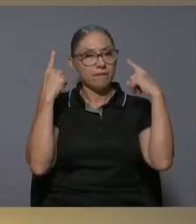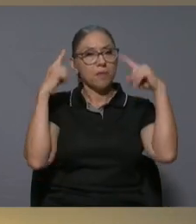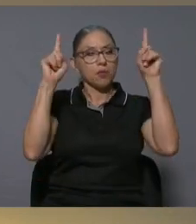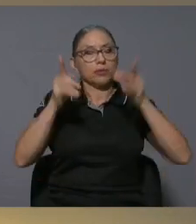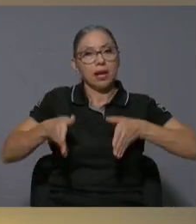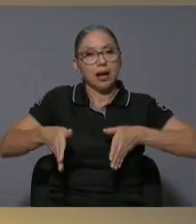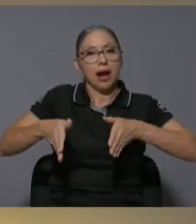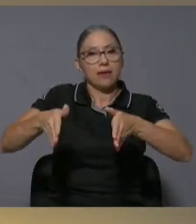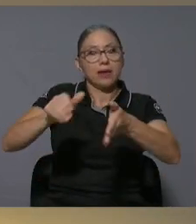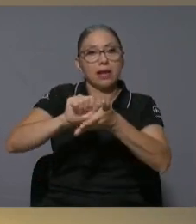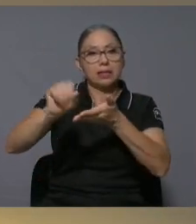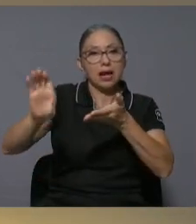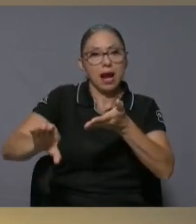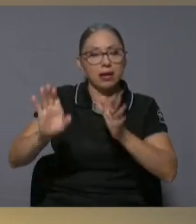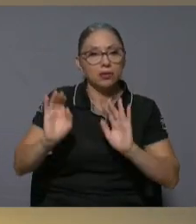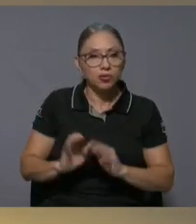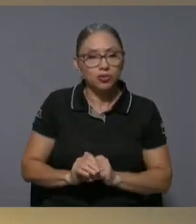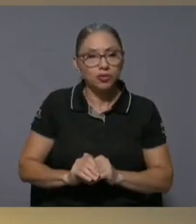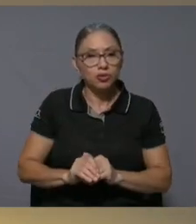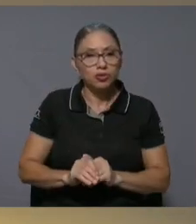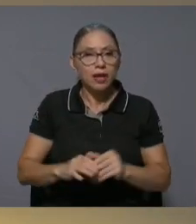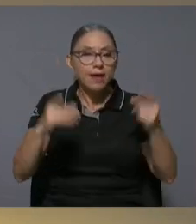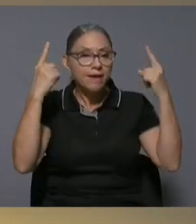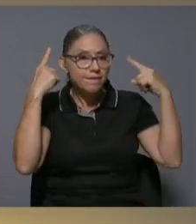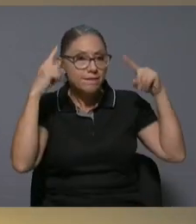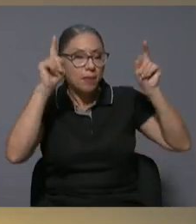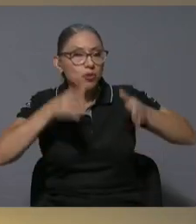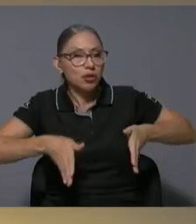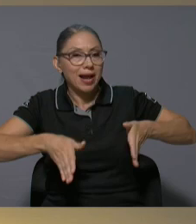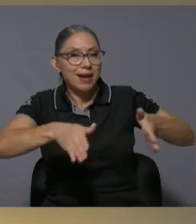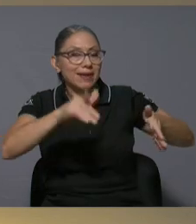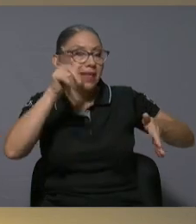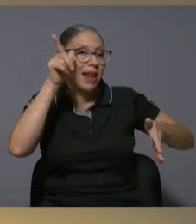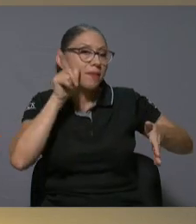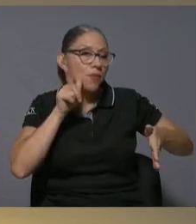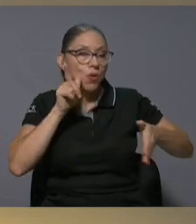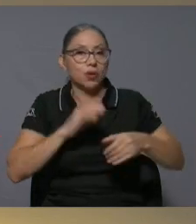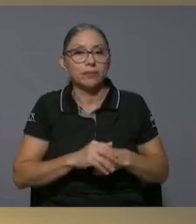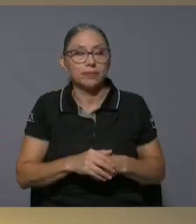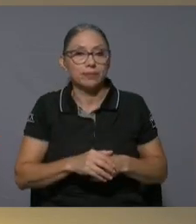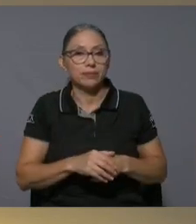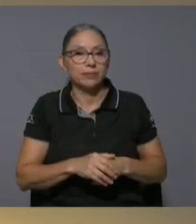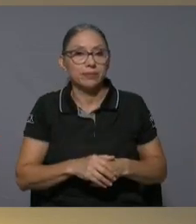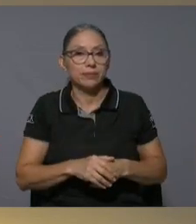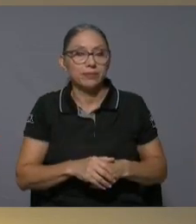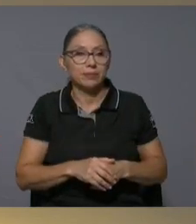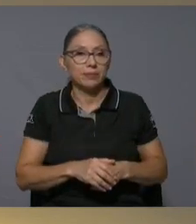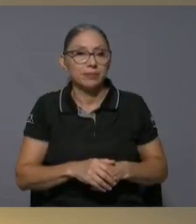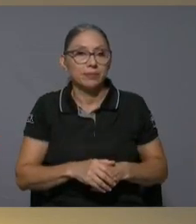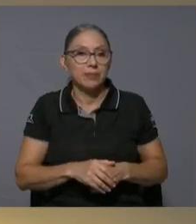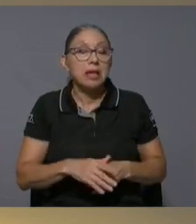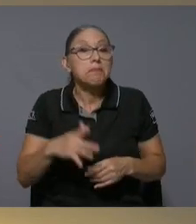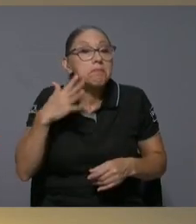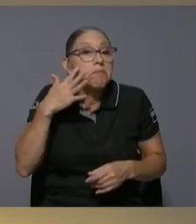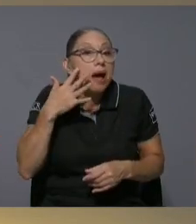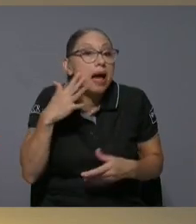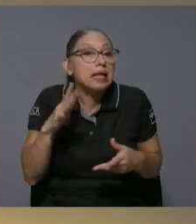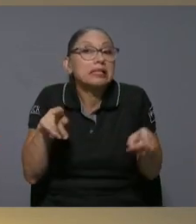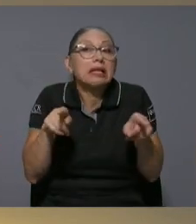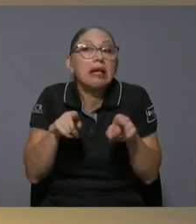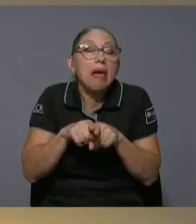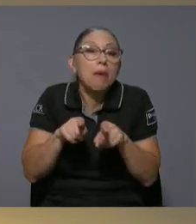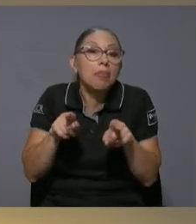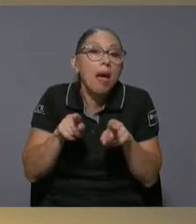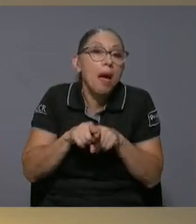está la famosa carretera Limón y de alguna manera parece que abarranca tal